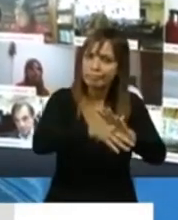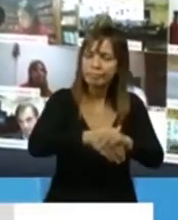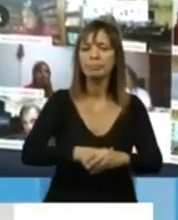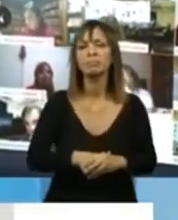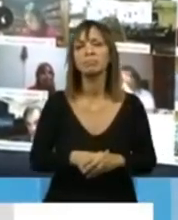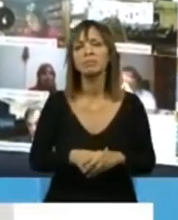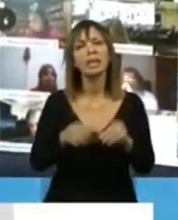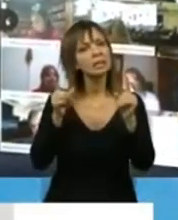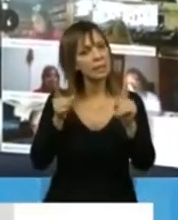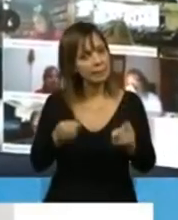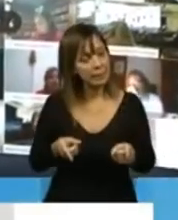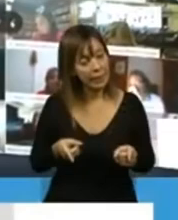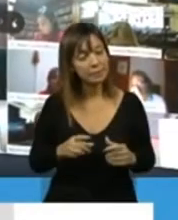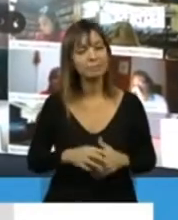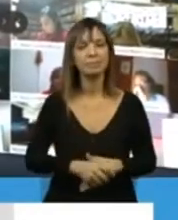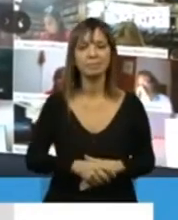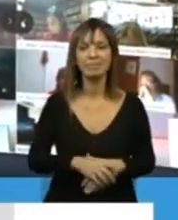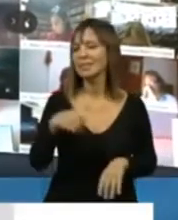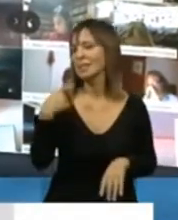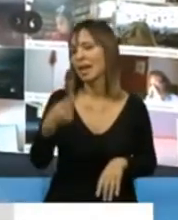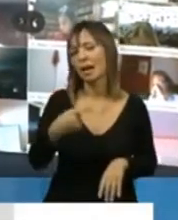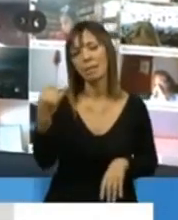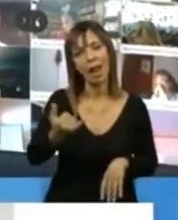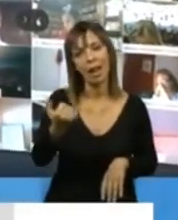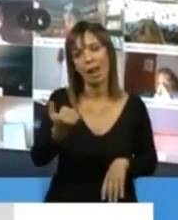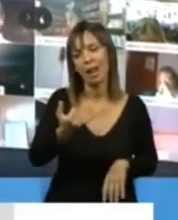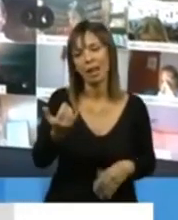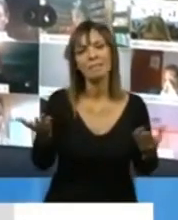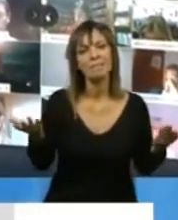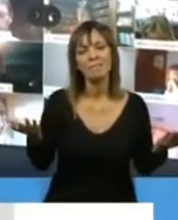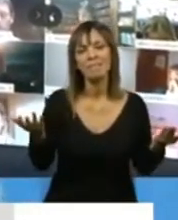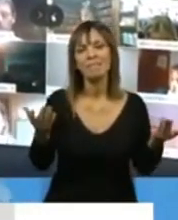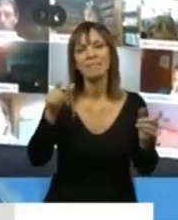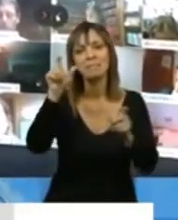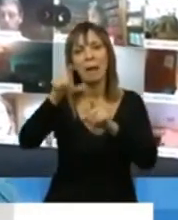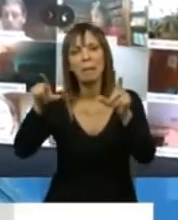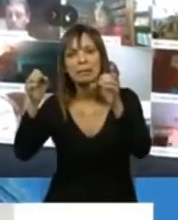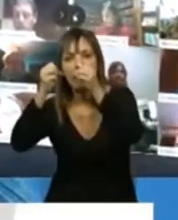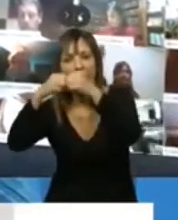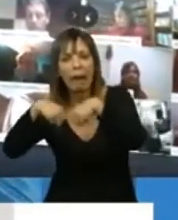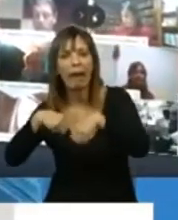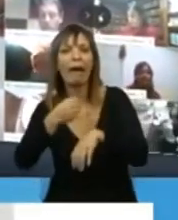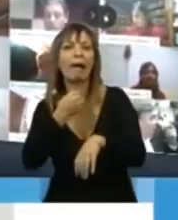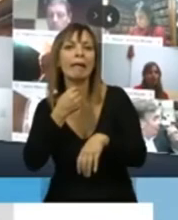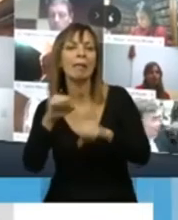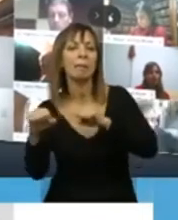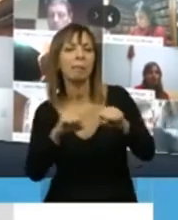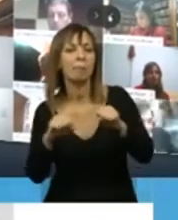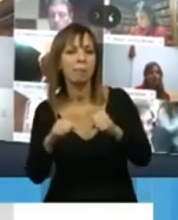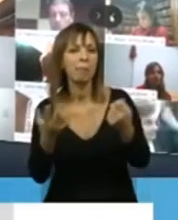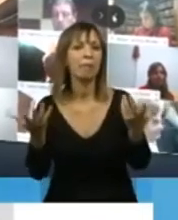lado, están siempre los que desde la oscuridad van a tratar de generar